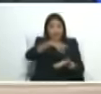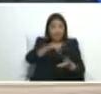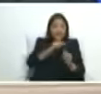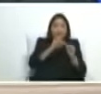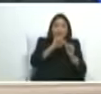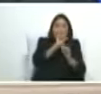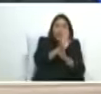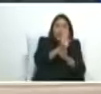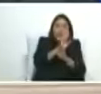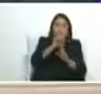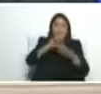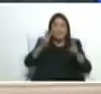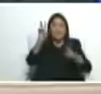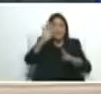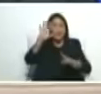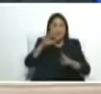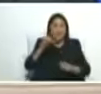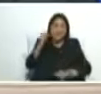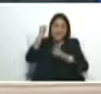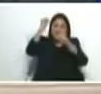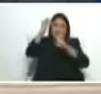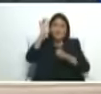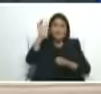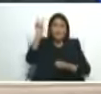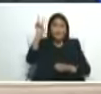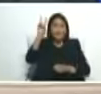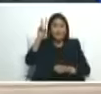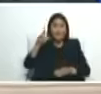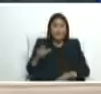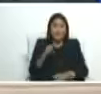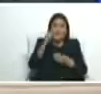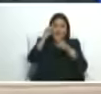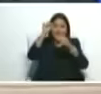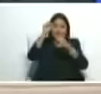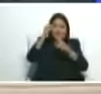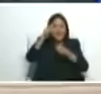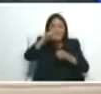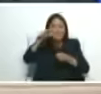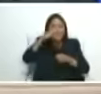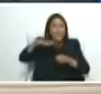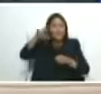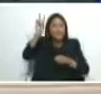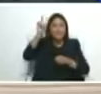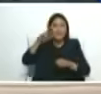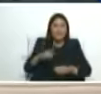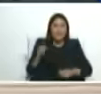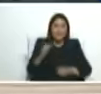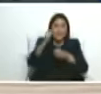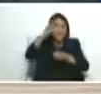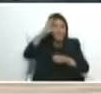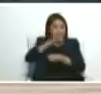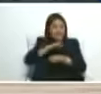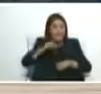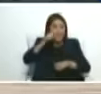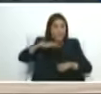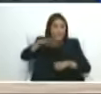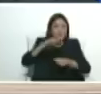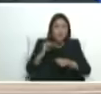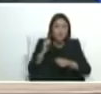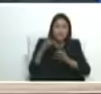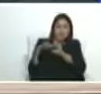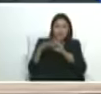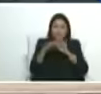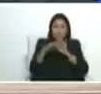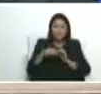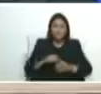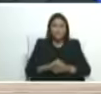cuiden la paz del pueblo que viva la patria que viva nuestro pueblo que viva la unión cívico-militar-policial que